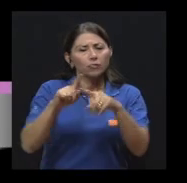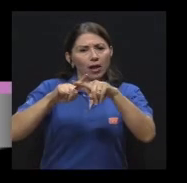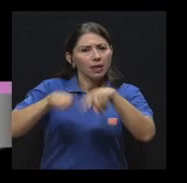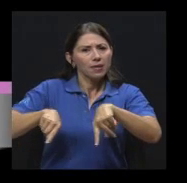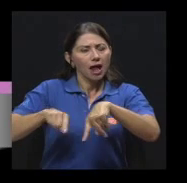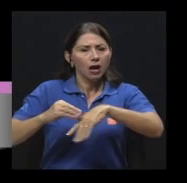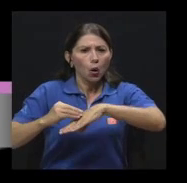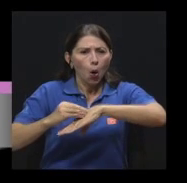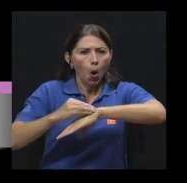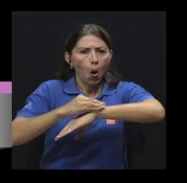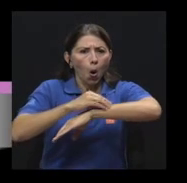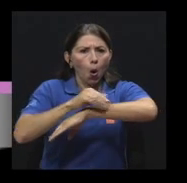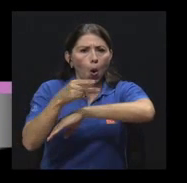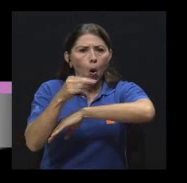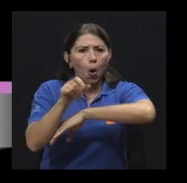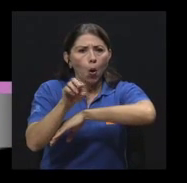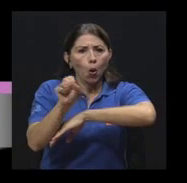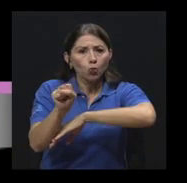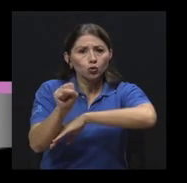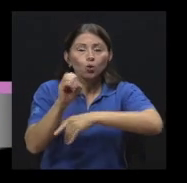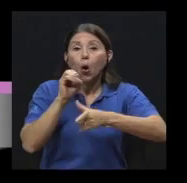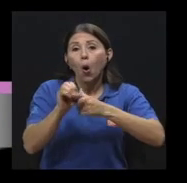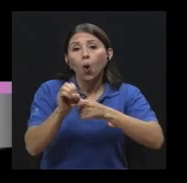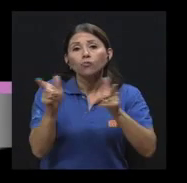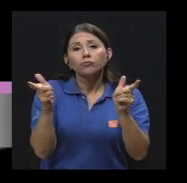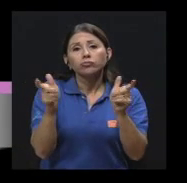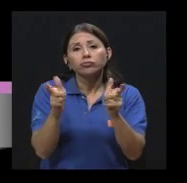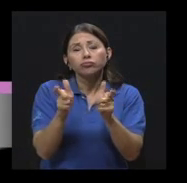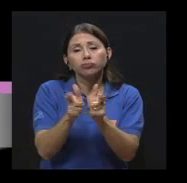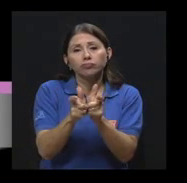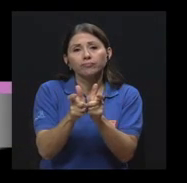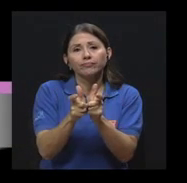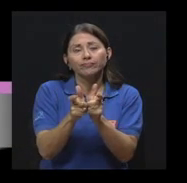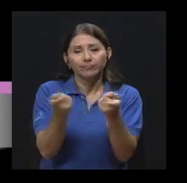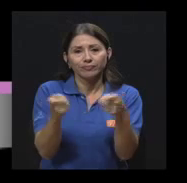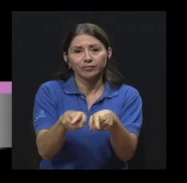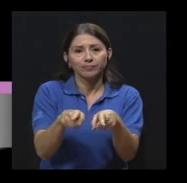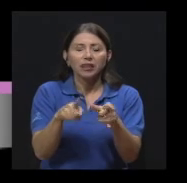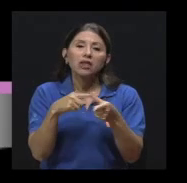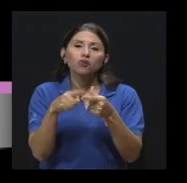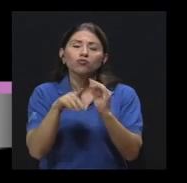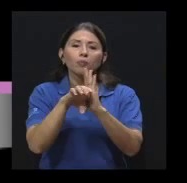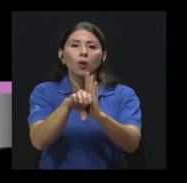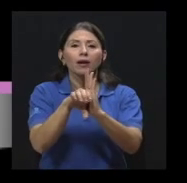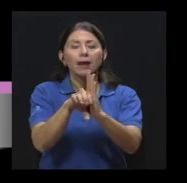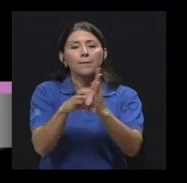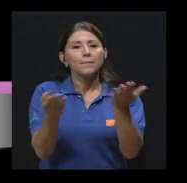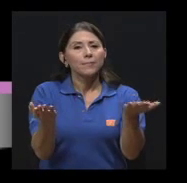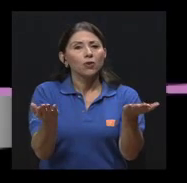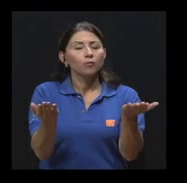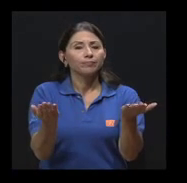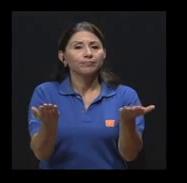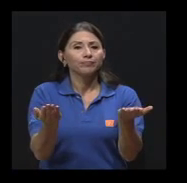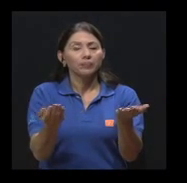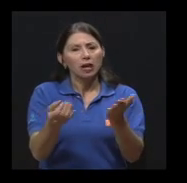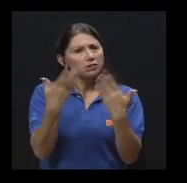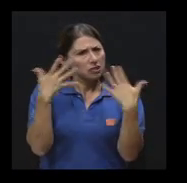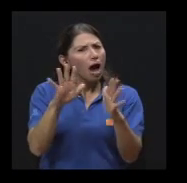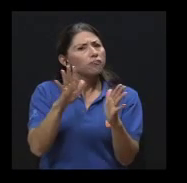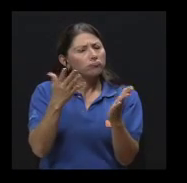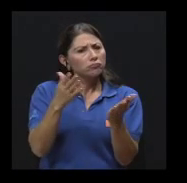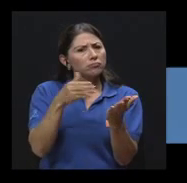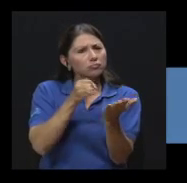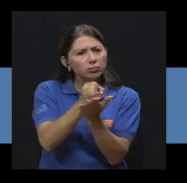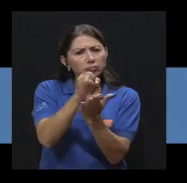eliminar los hongos o para reducir la formación de los hongos. Entonces, por ejemplo, tenemos las